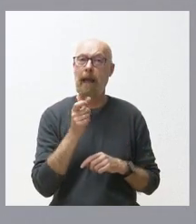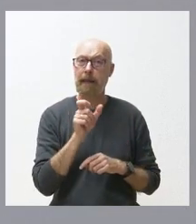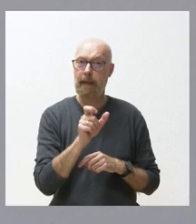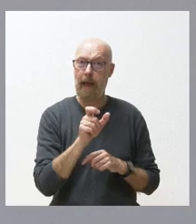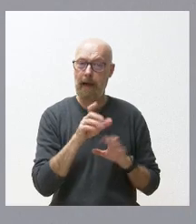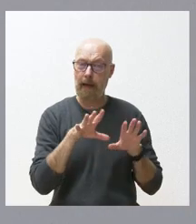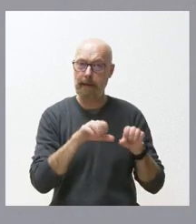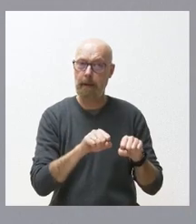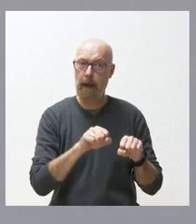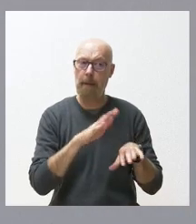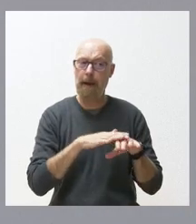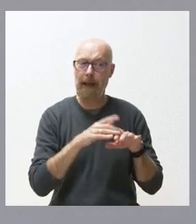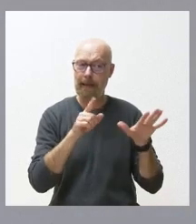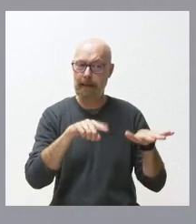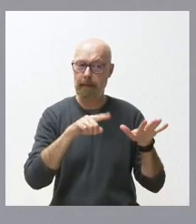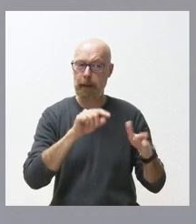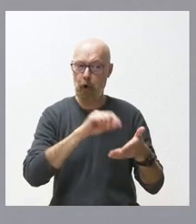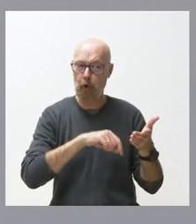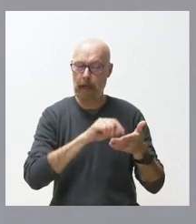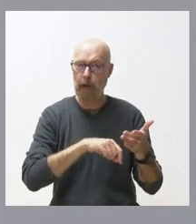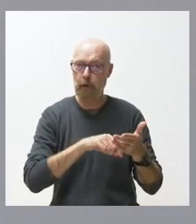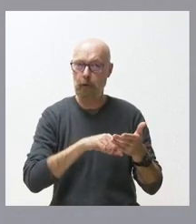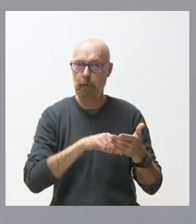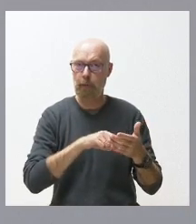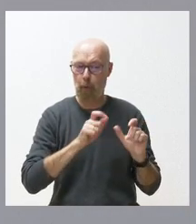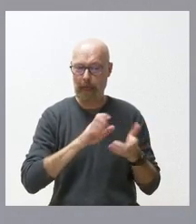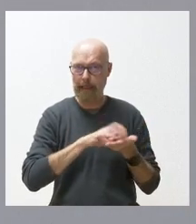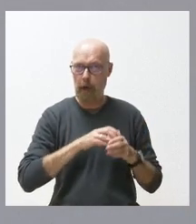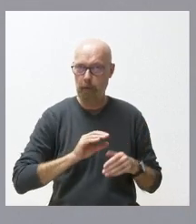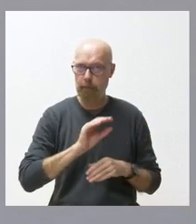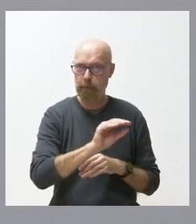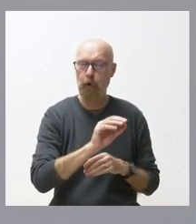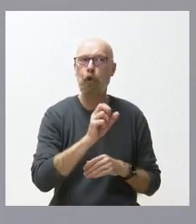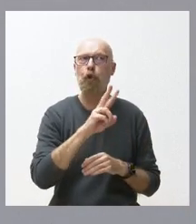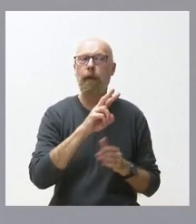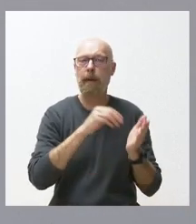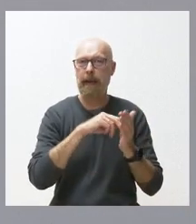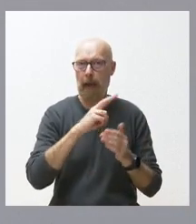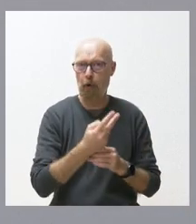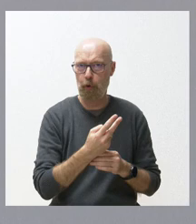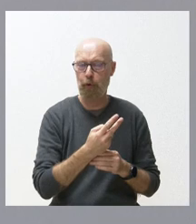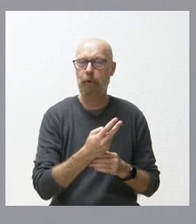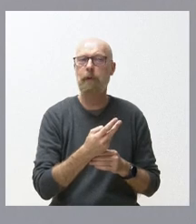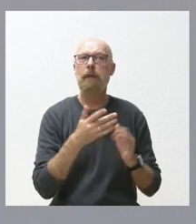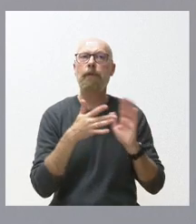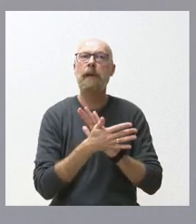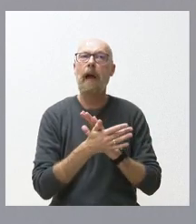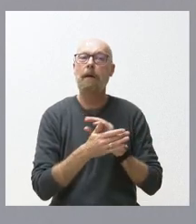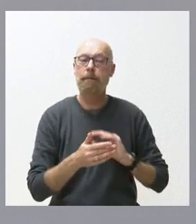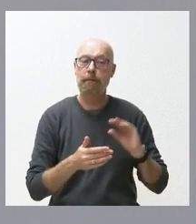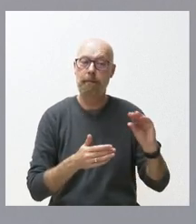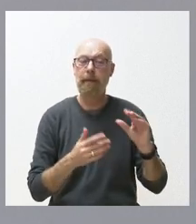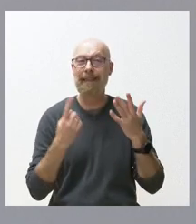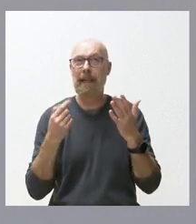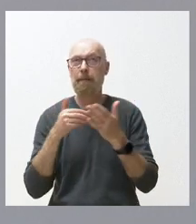para los seis meses de contrato en la aportación de la Junta de Castile por cada contrato son 12.000 euros con lo cual esta aportación de seis millones